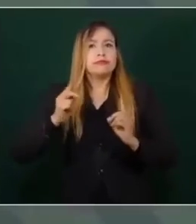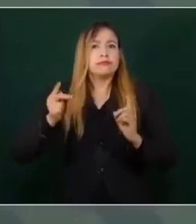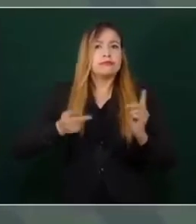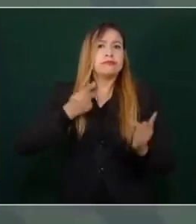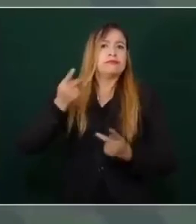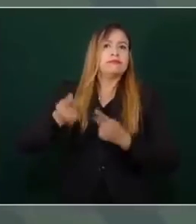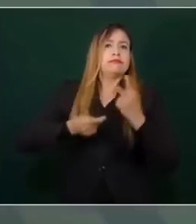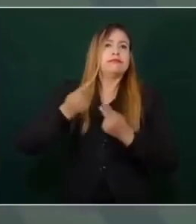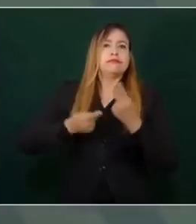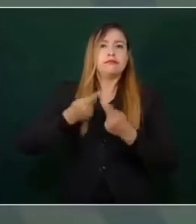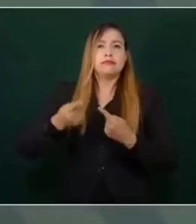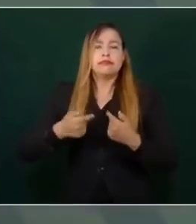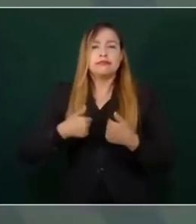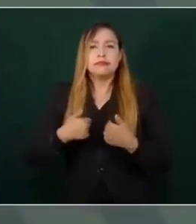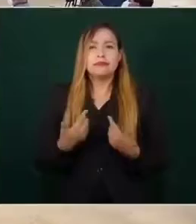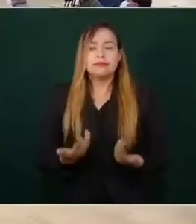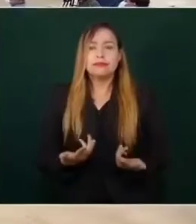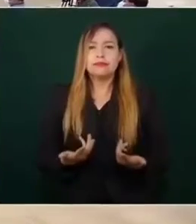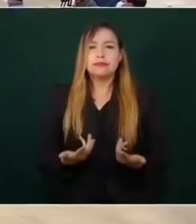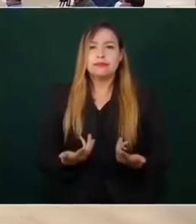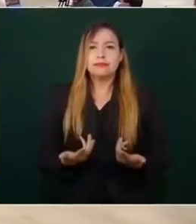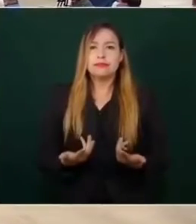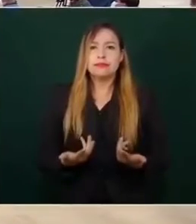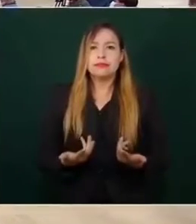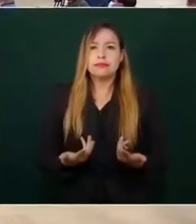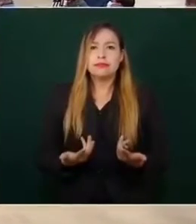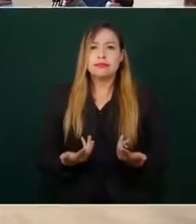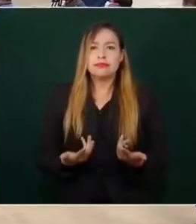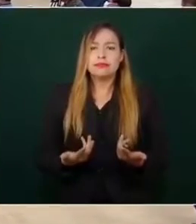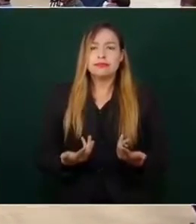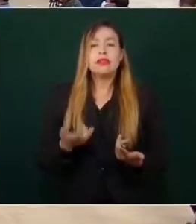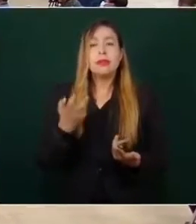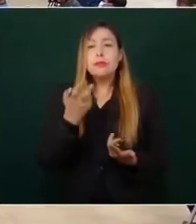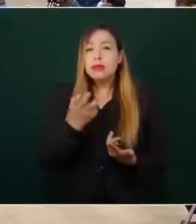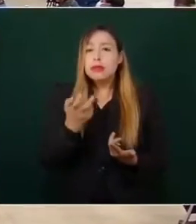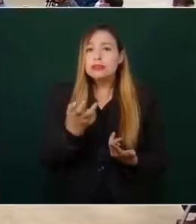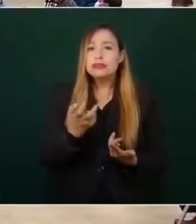por eso estamos viviendo